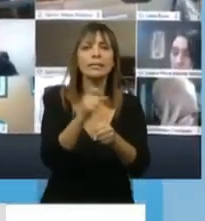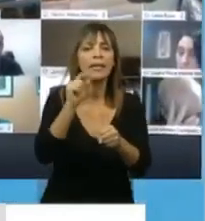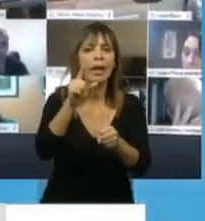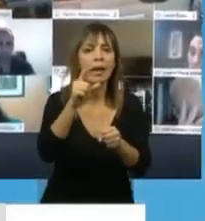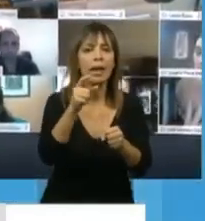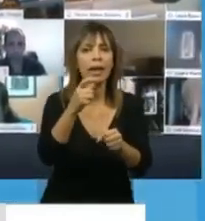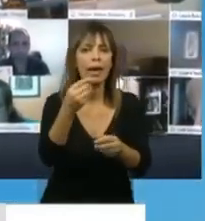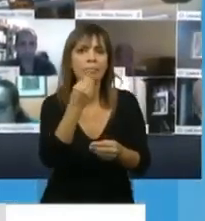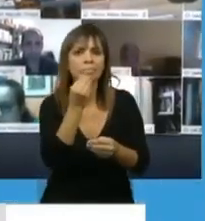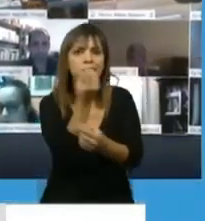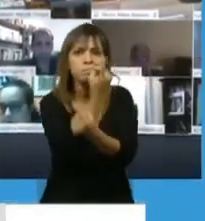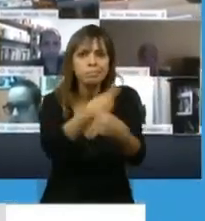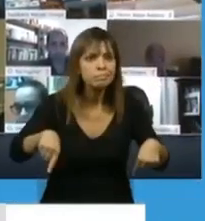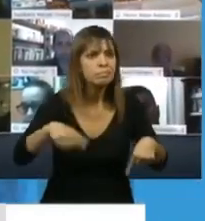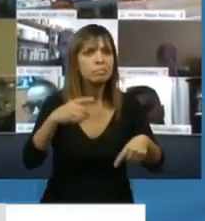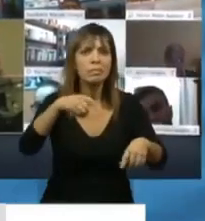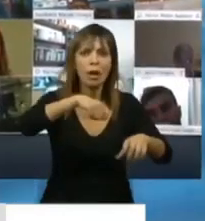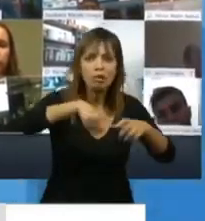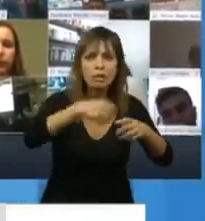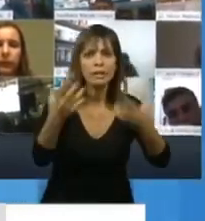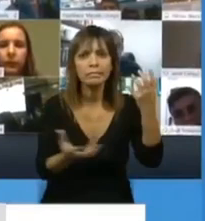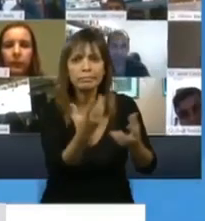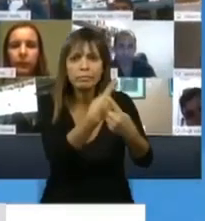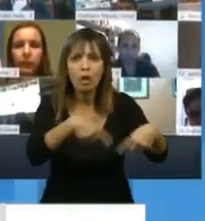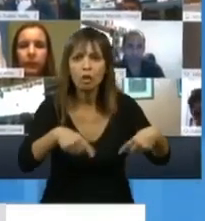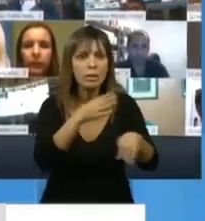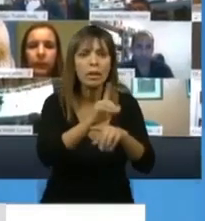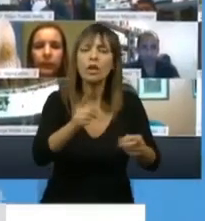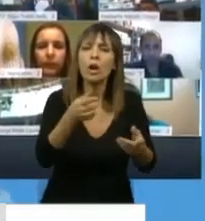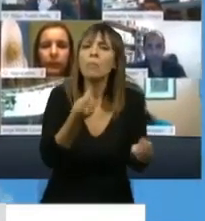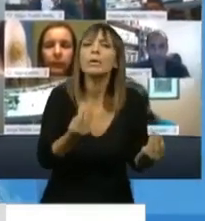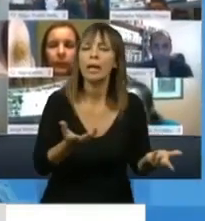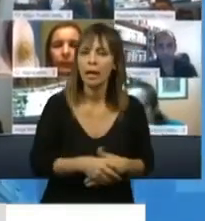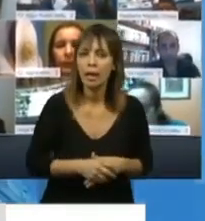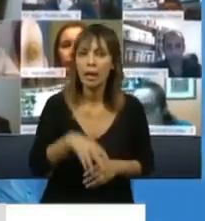alimentación que han ido a trabajar? Es decir, a todos los sectores de transporte,